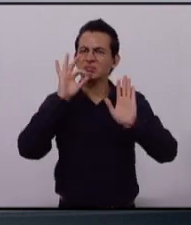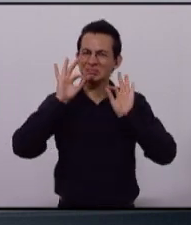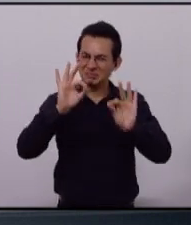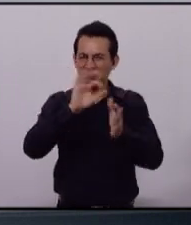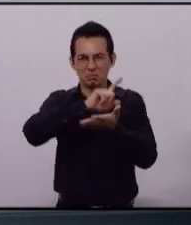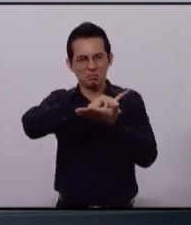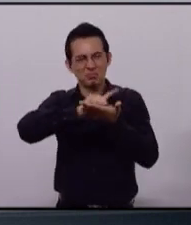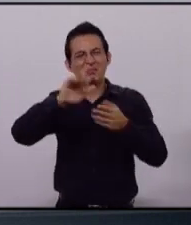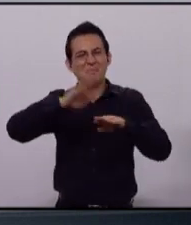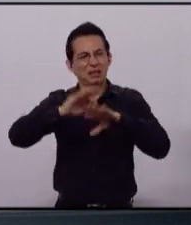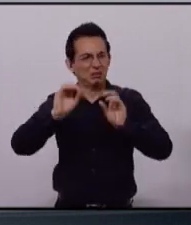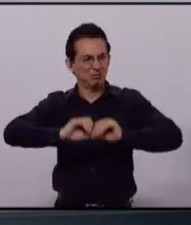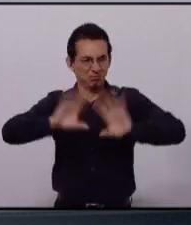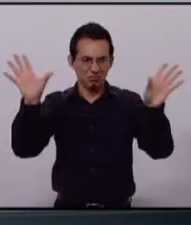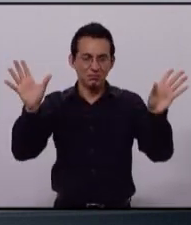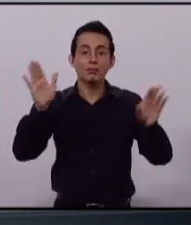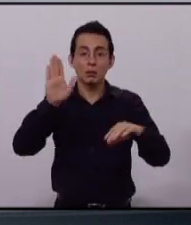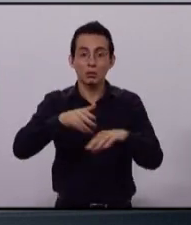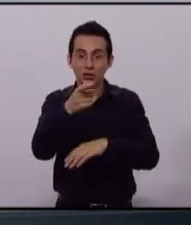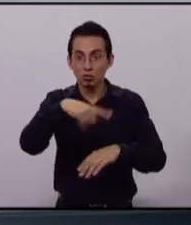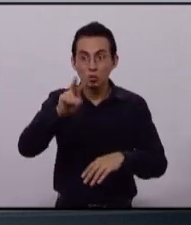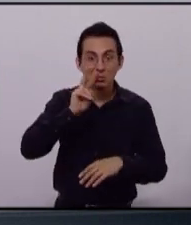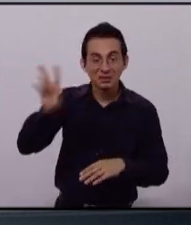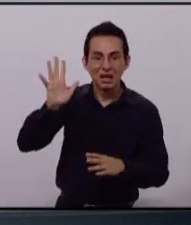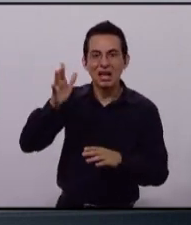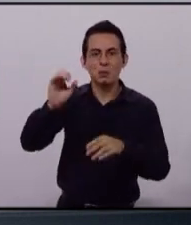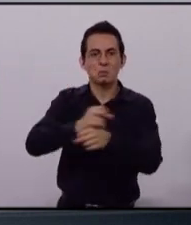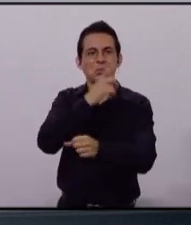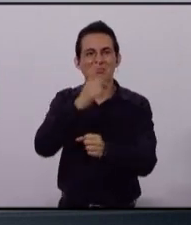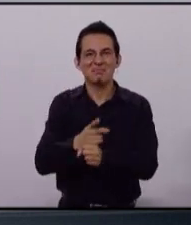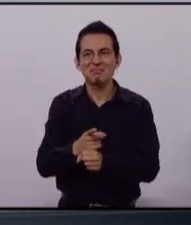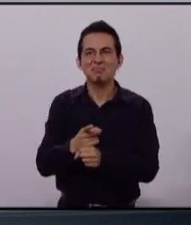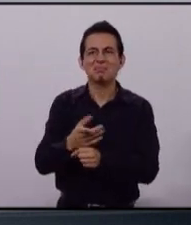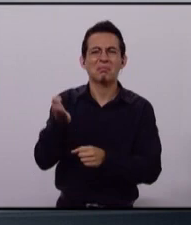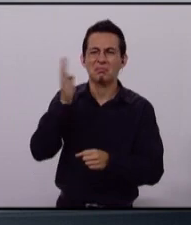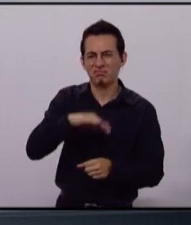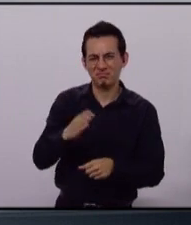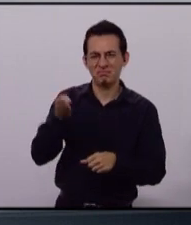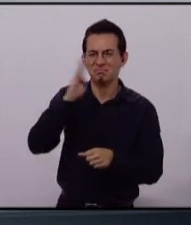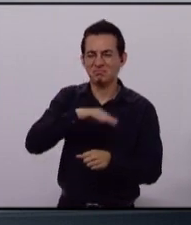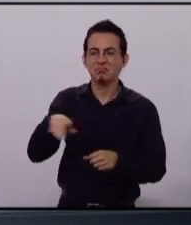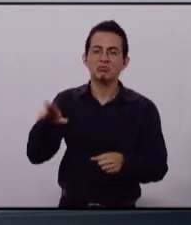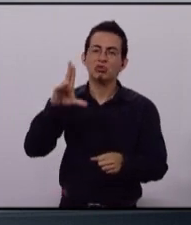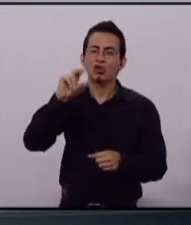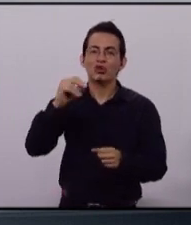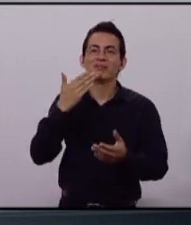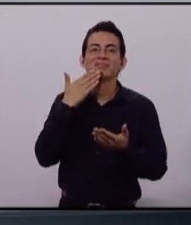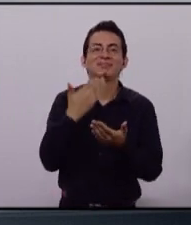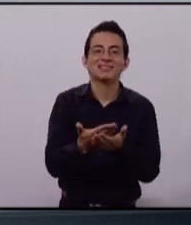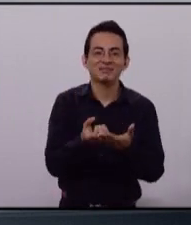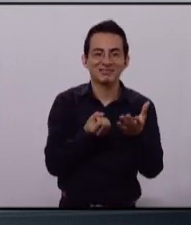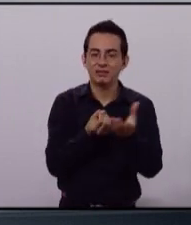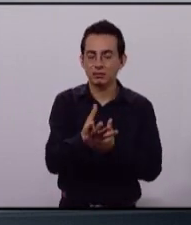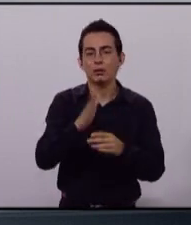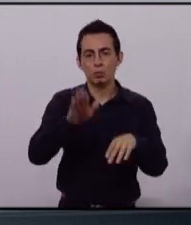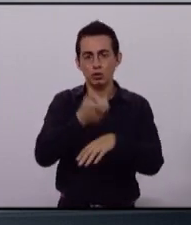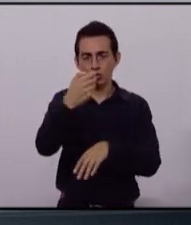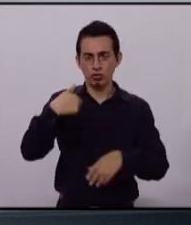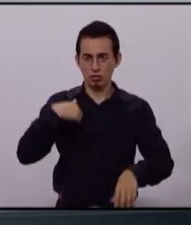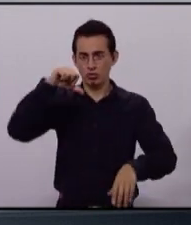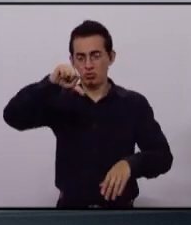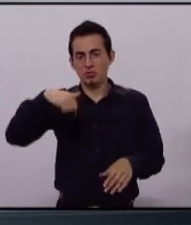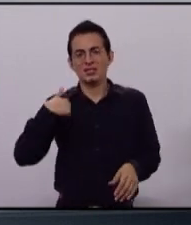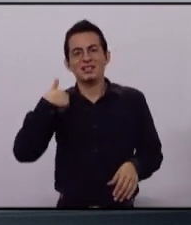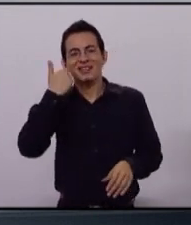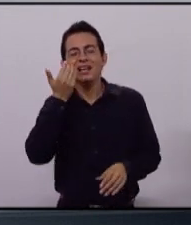resultados de verdad. Ellos ya tuvieron la oportunidad y no te dieron resultados. Hoy te pedimos que nos